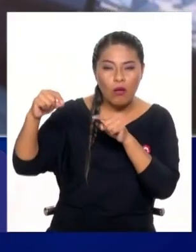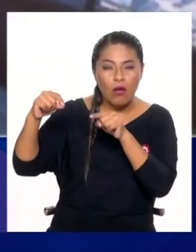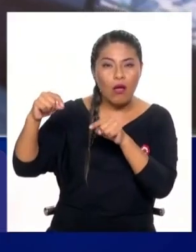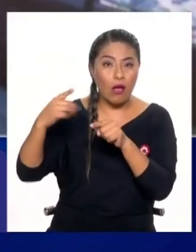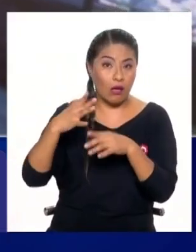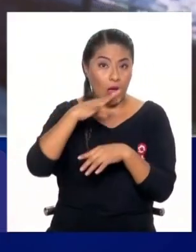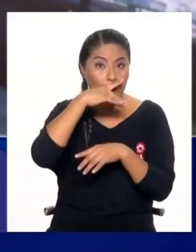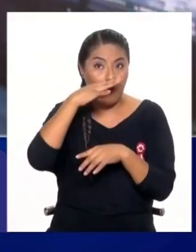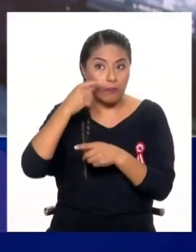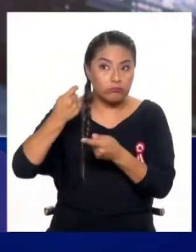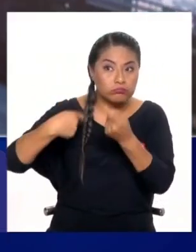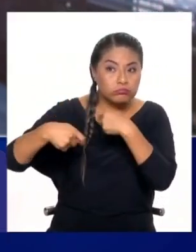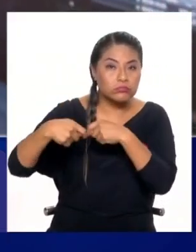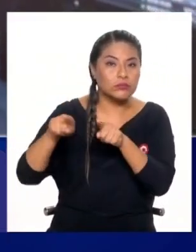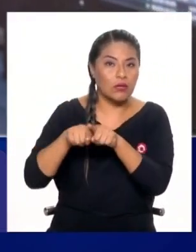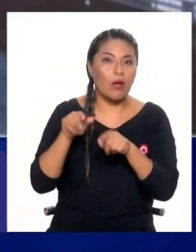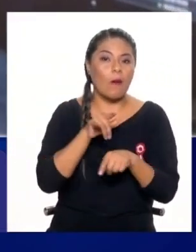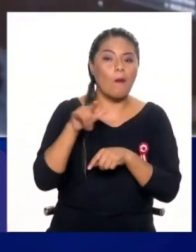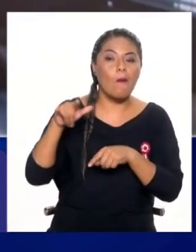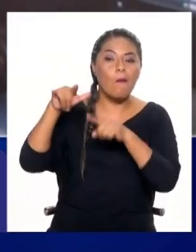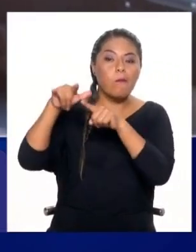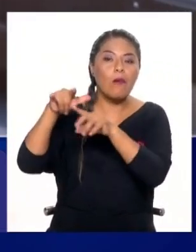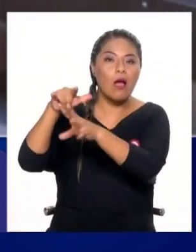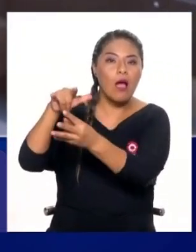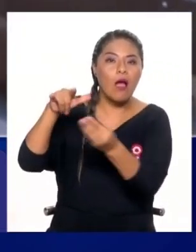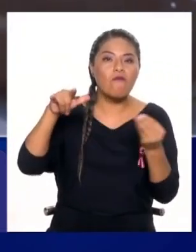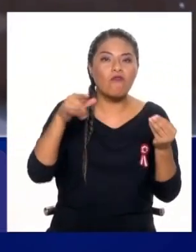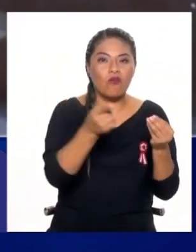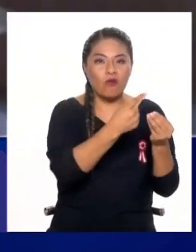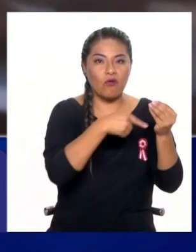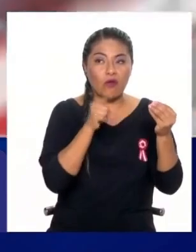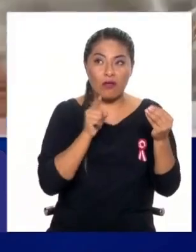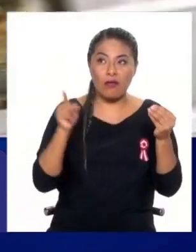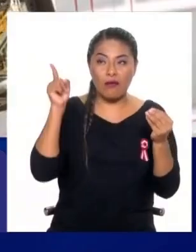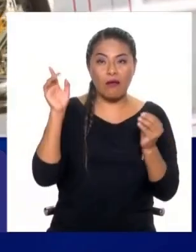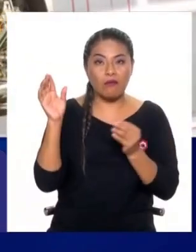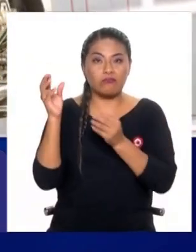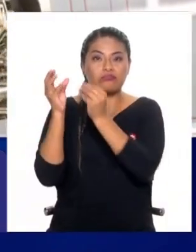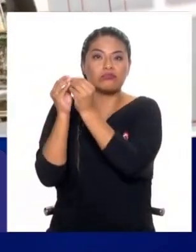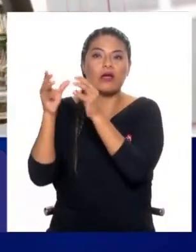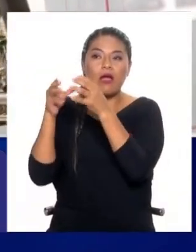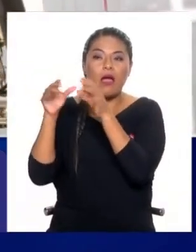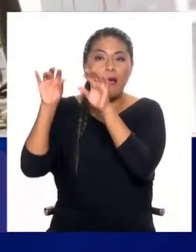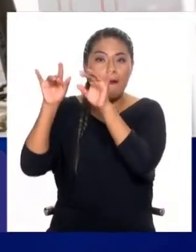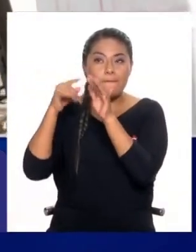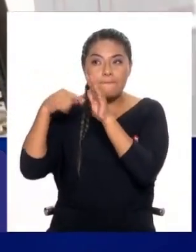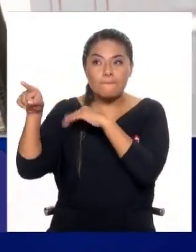forma ilegal, ¿no es cierto? Y cruzar esa información con el Instituto Geofísico del Perú, por decirte,